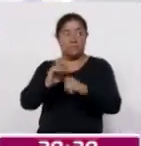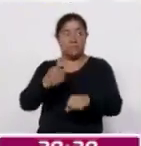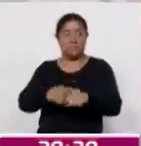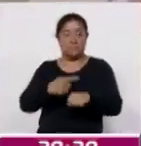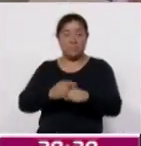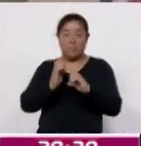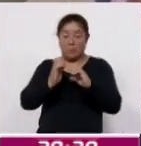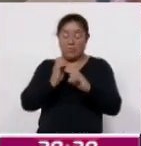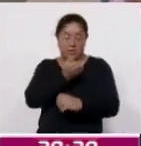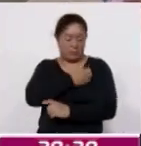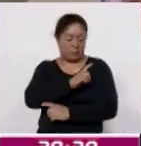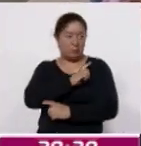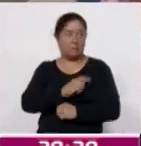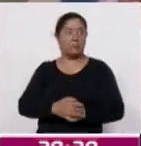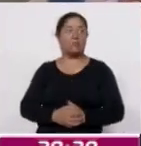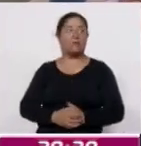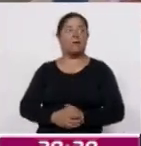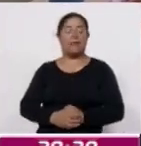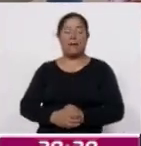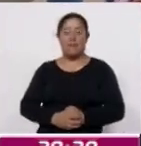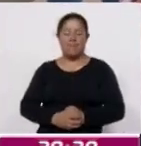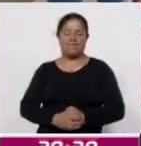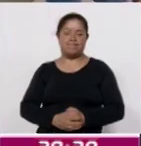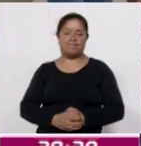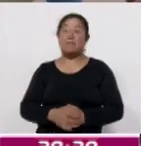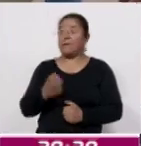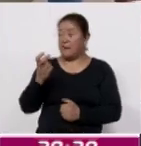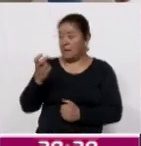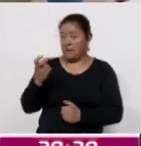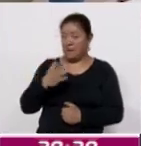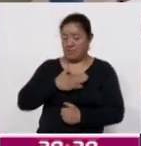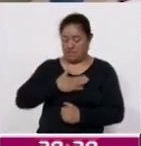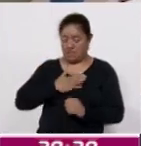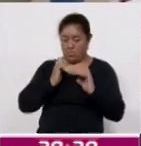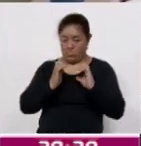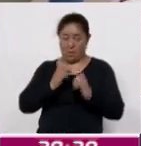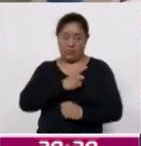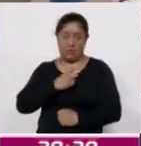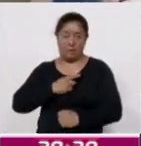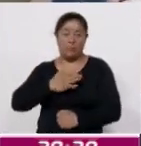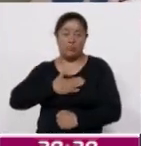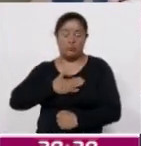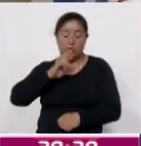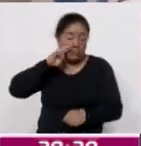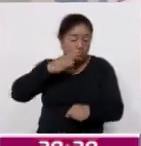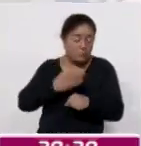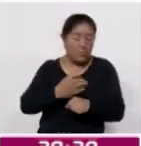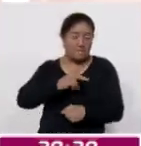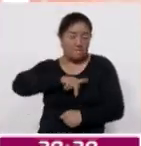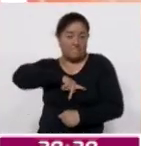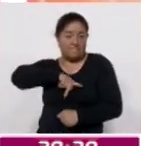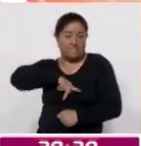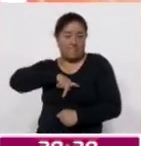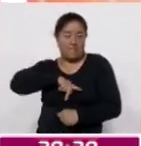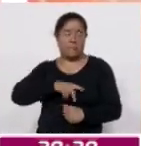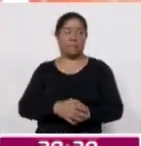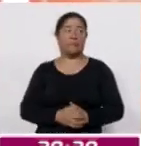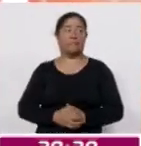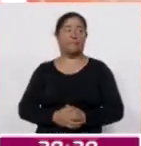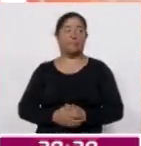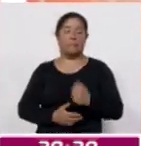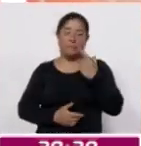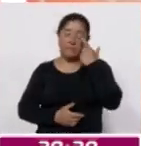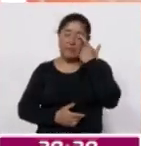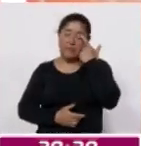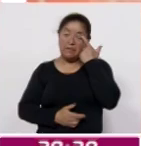salud. Más que nada es eso, que se tiene uno que cuidar, tiene uno que tener responsabilidad para uno mismo. Que vengan,